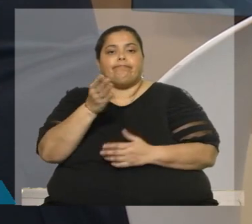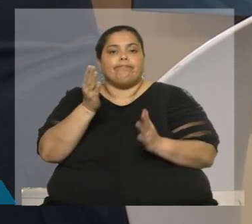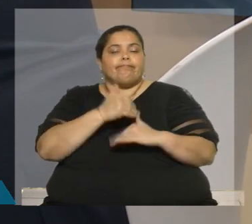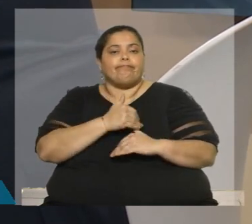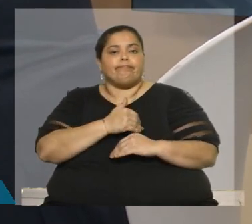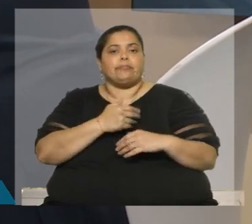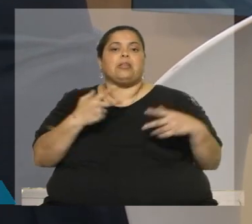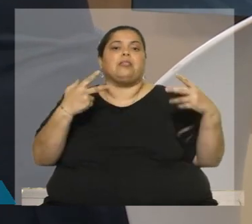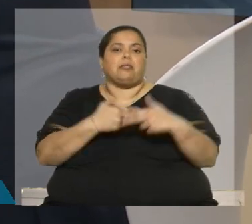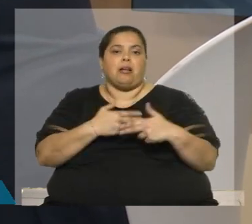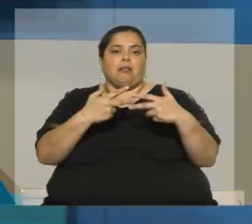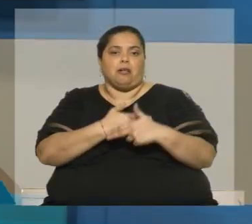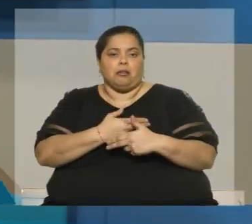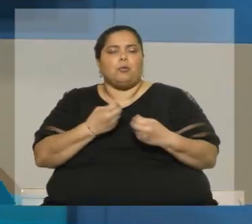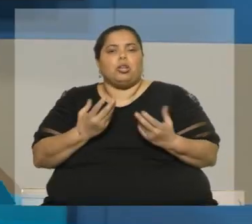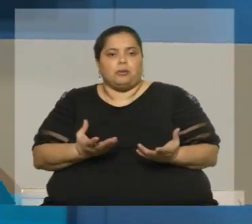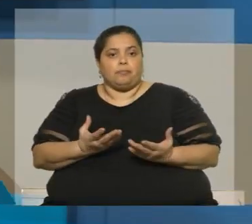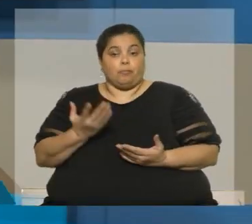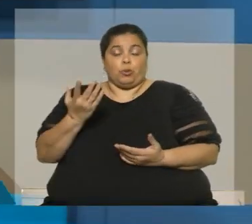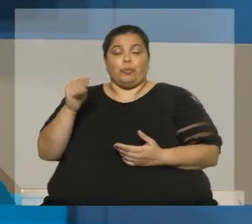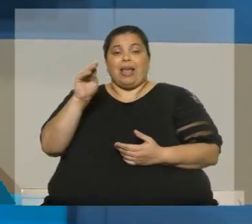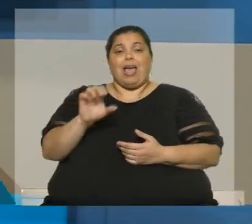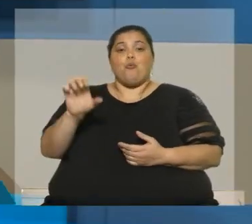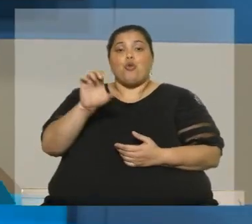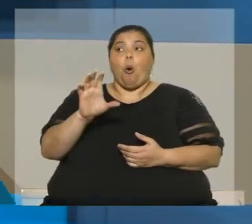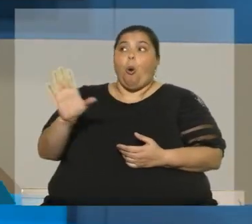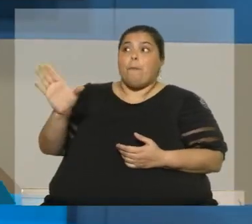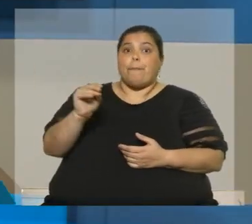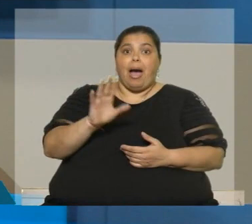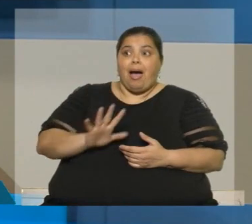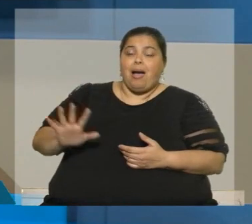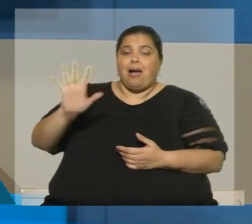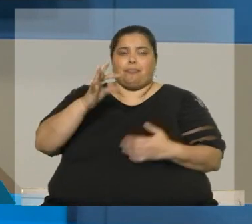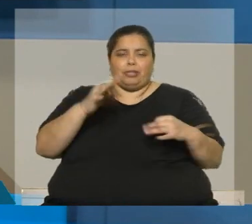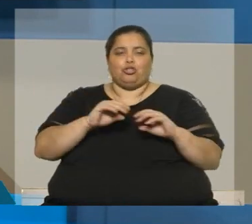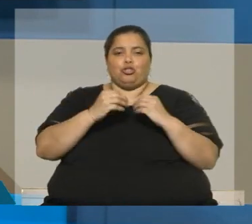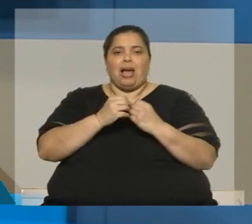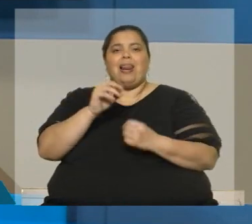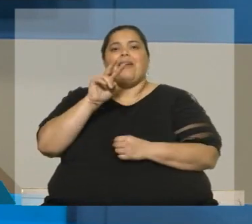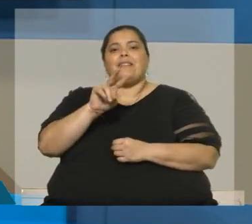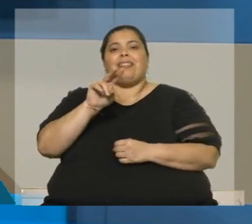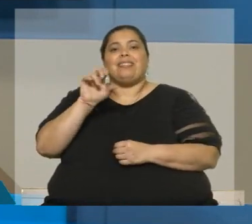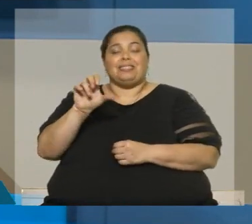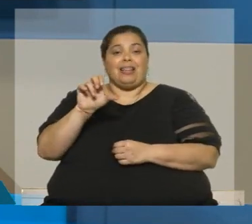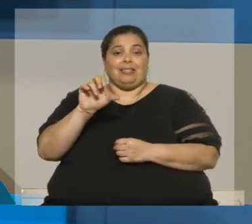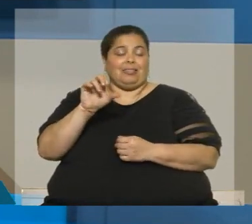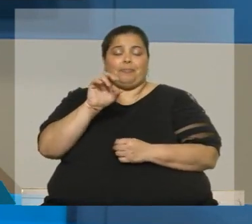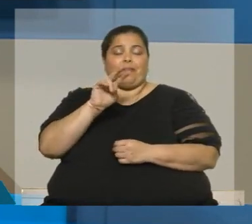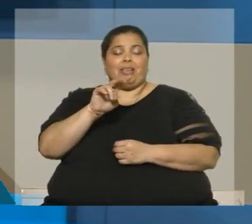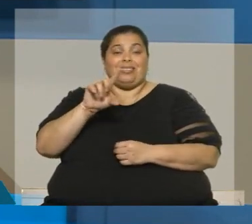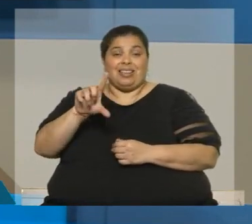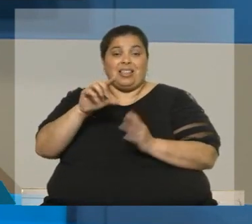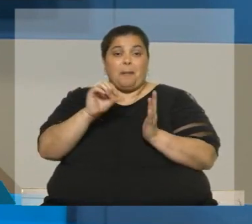vuelve a trancar todo. Bueno, Europa son 27 estados y hay que reconocer que hay países que tienen mayor peso específico, primero por la importancia,